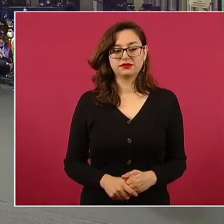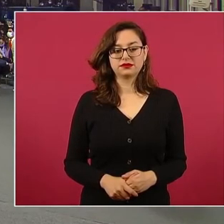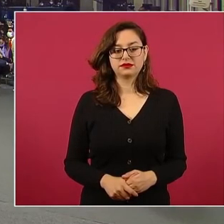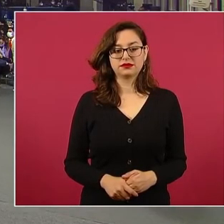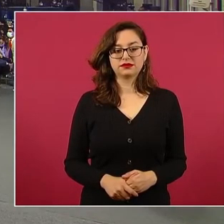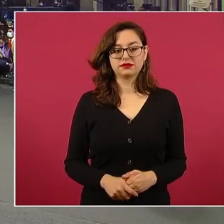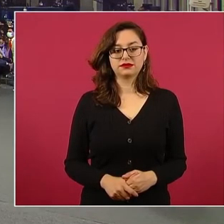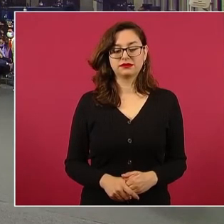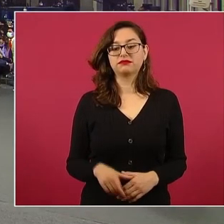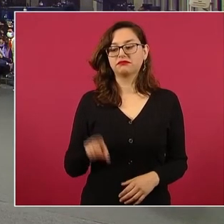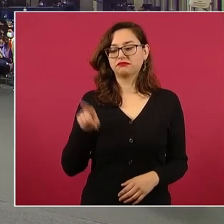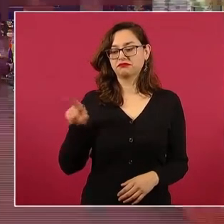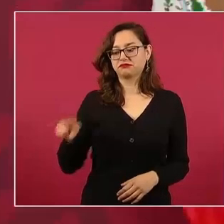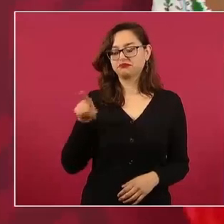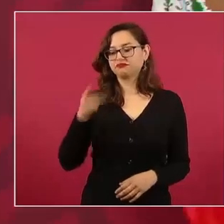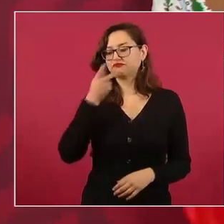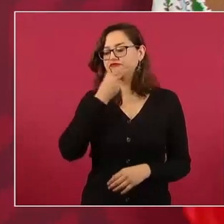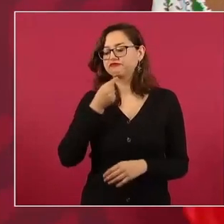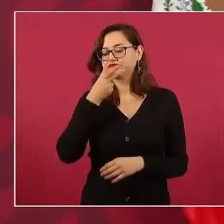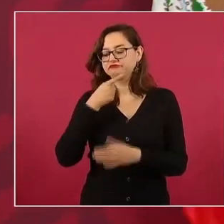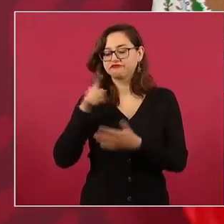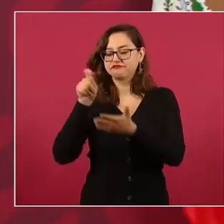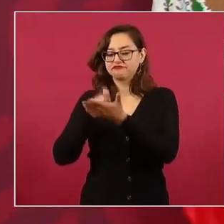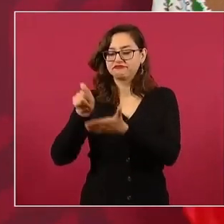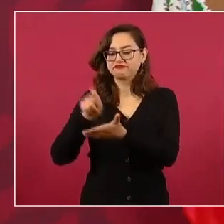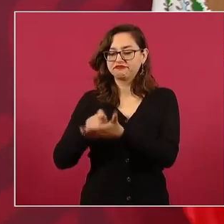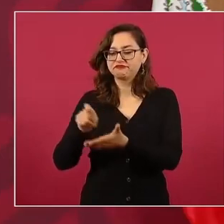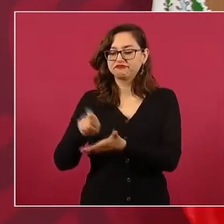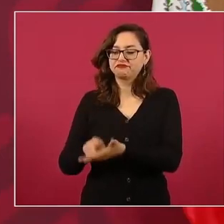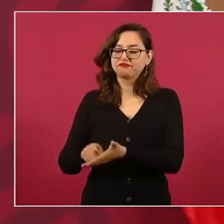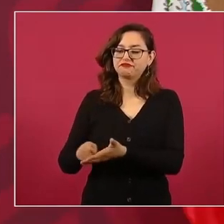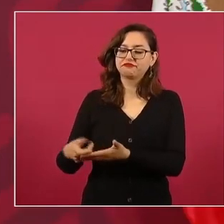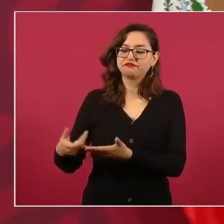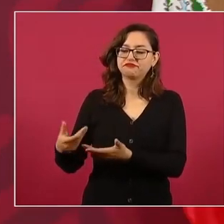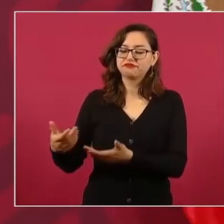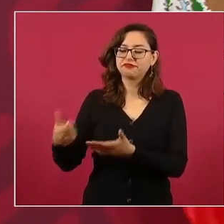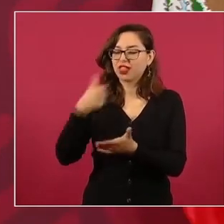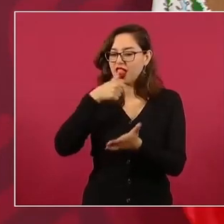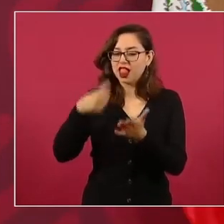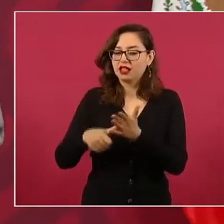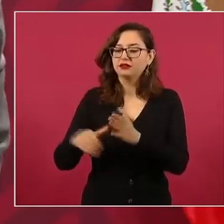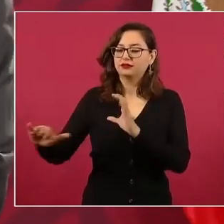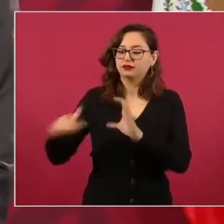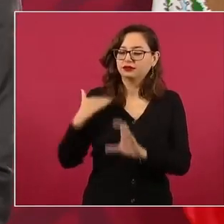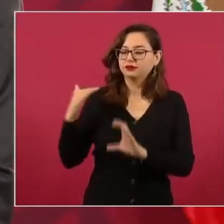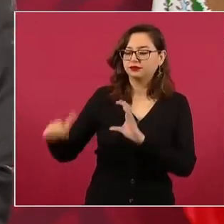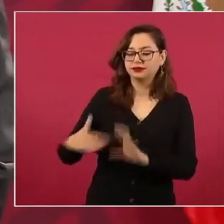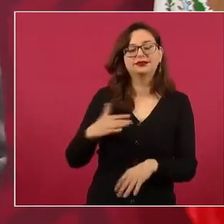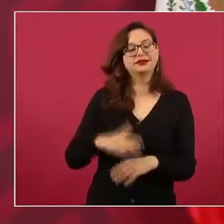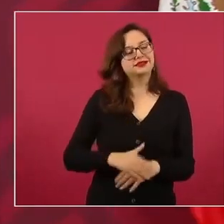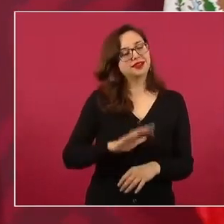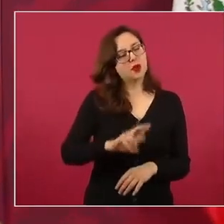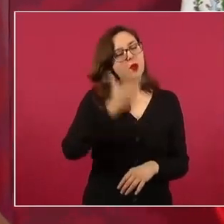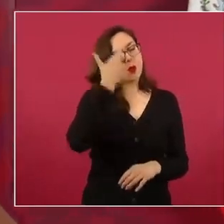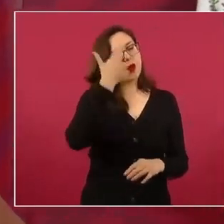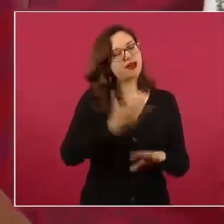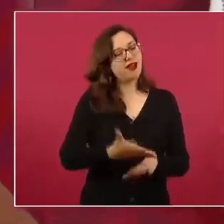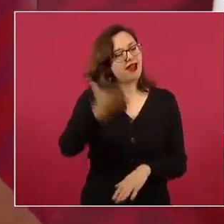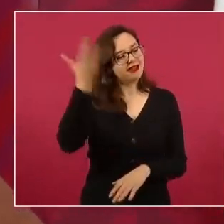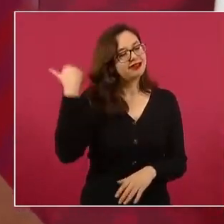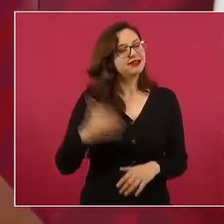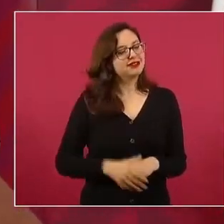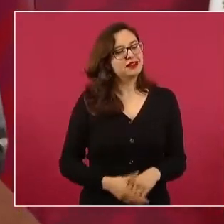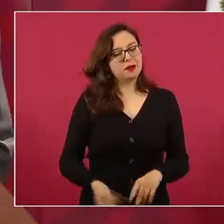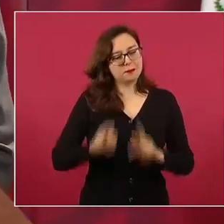me mandaba cartas de ahí, de Junuta. Dice, ¿se acuerda, licenciado, cuando empezamos, que nadie quería ser